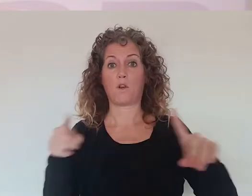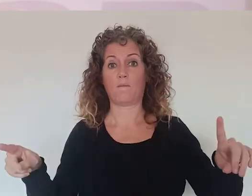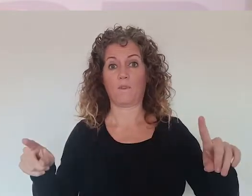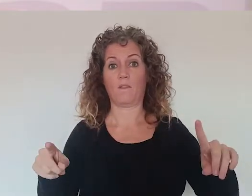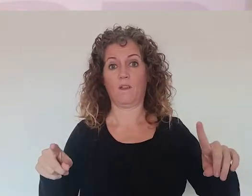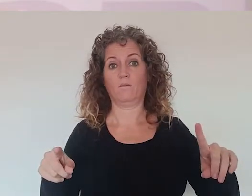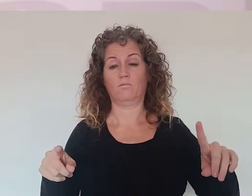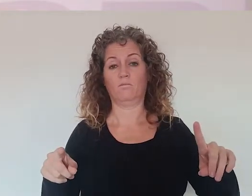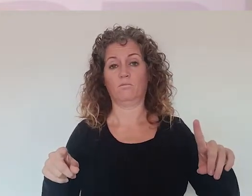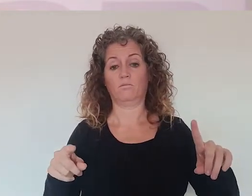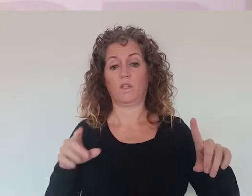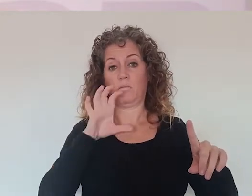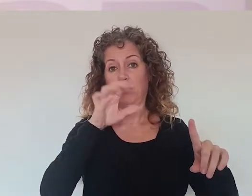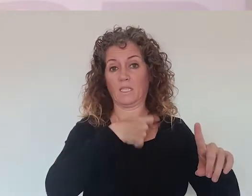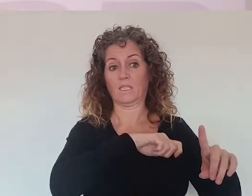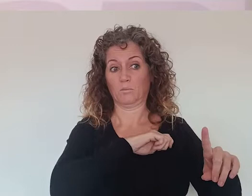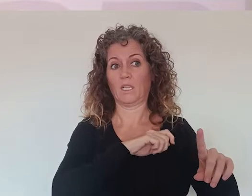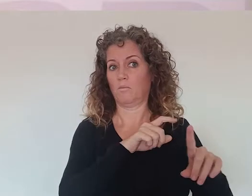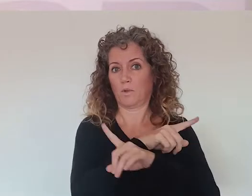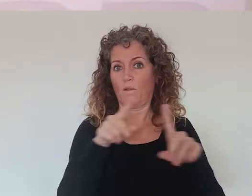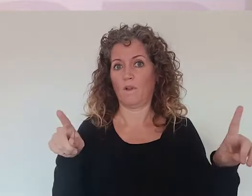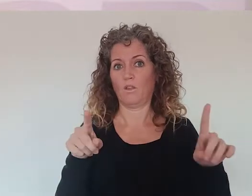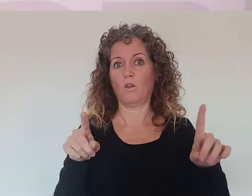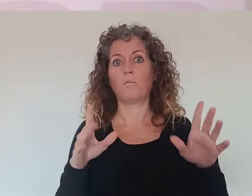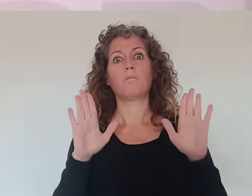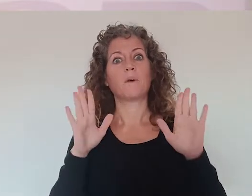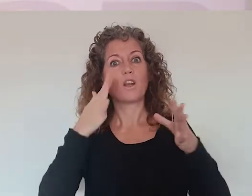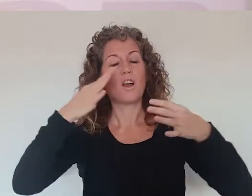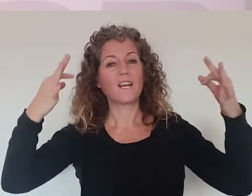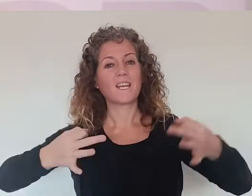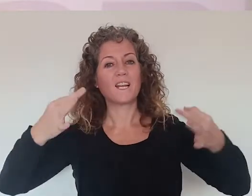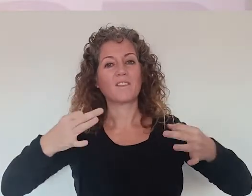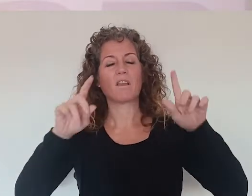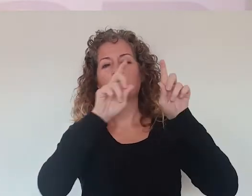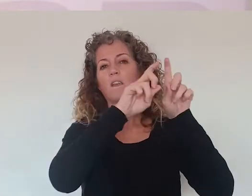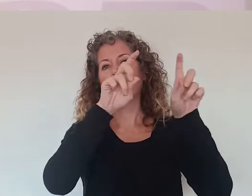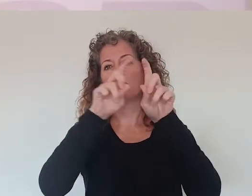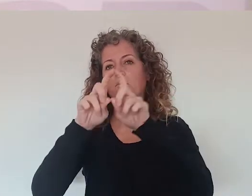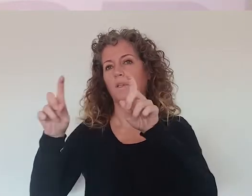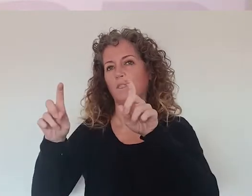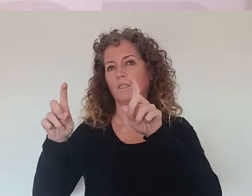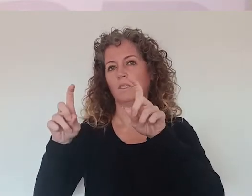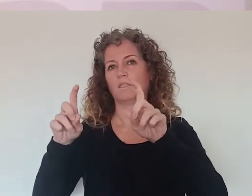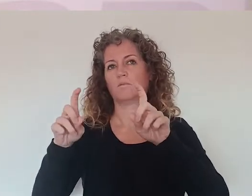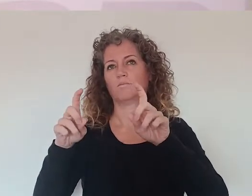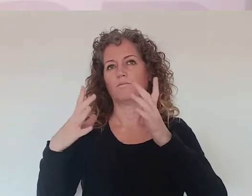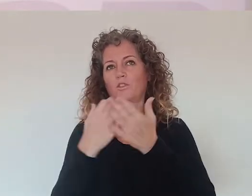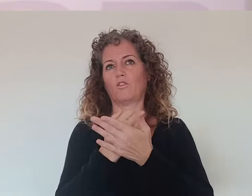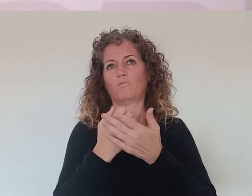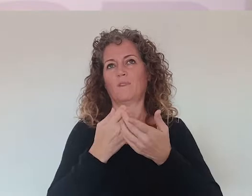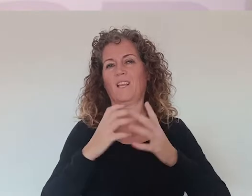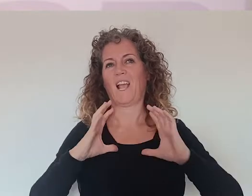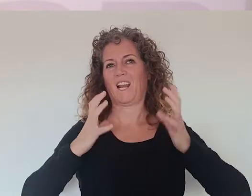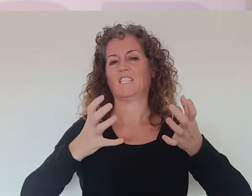obligatoria está prohibida, afortunadamente, en países como el nuestro, pero de facto las empresas,